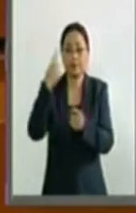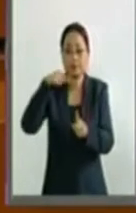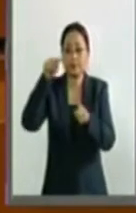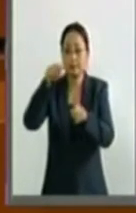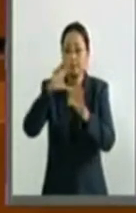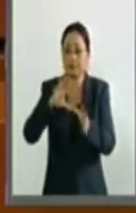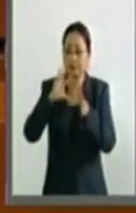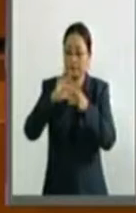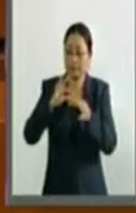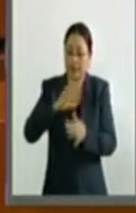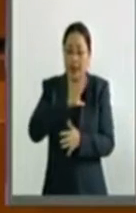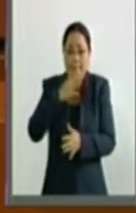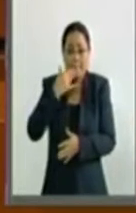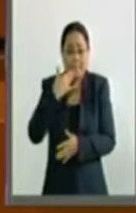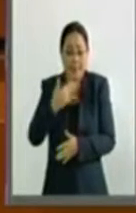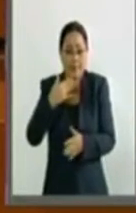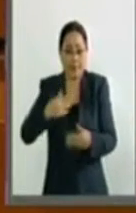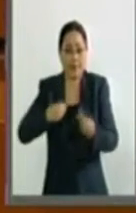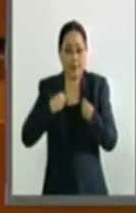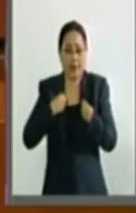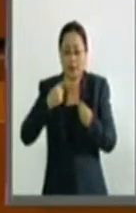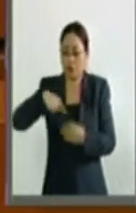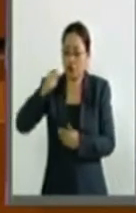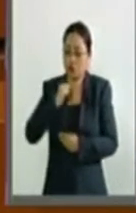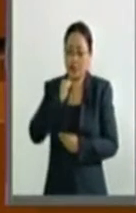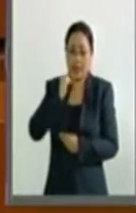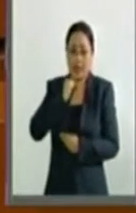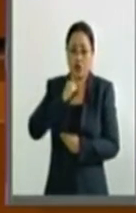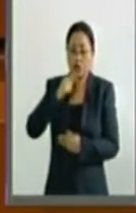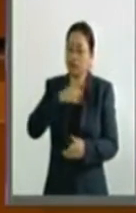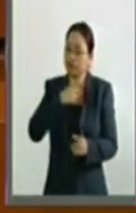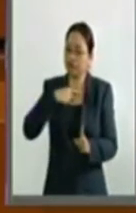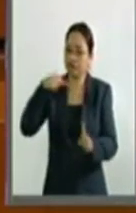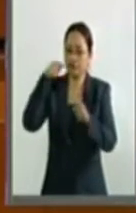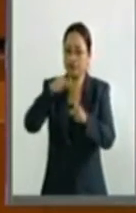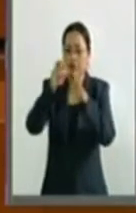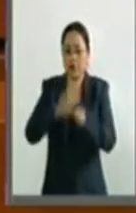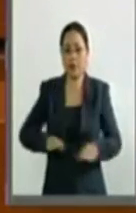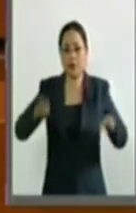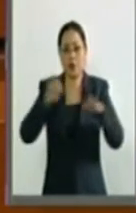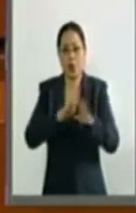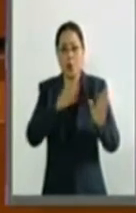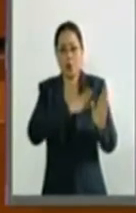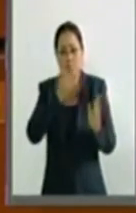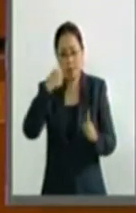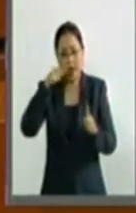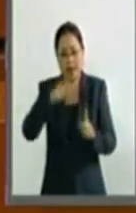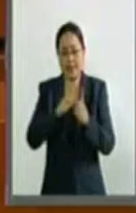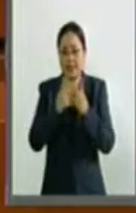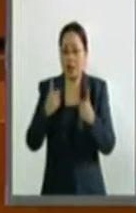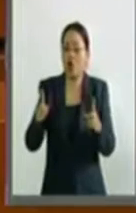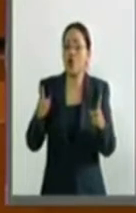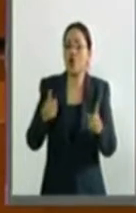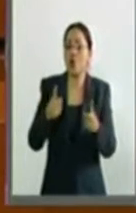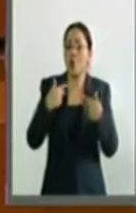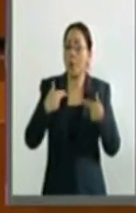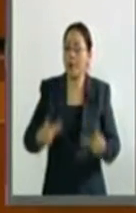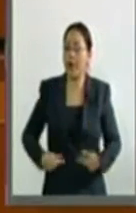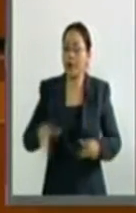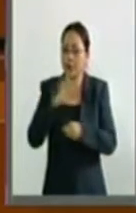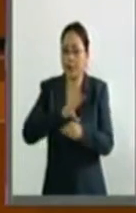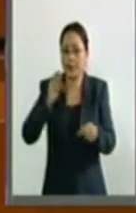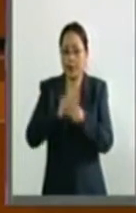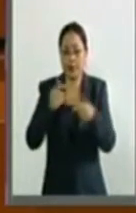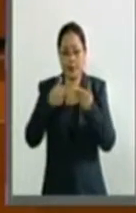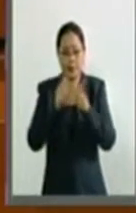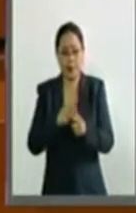mejor calidad de vida. Como legisladores, debemos tener presente que el compromiso del desarrollo humano integral de los grupos más